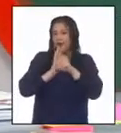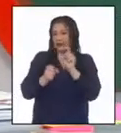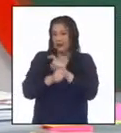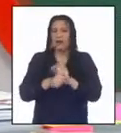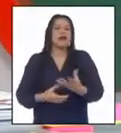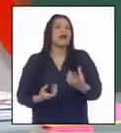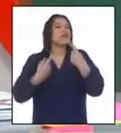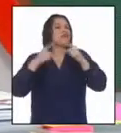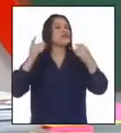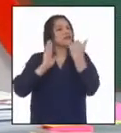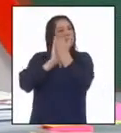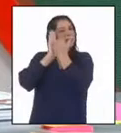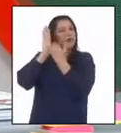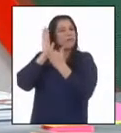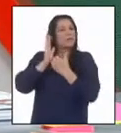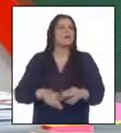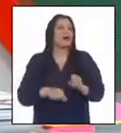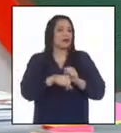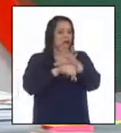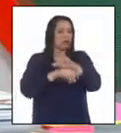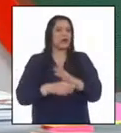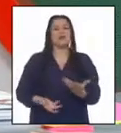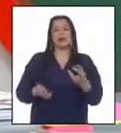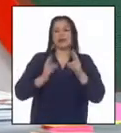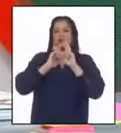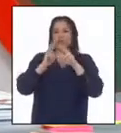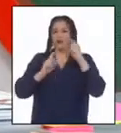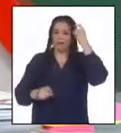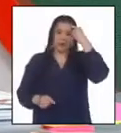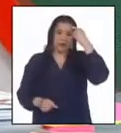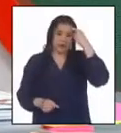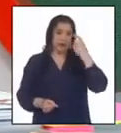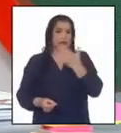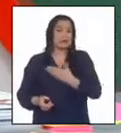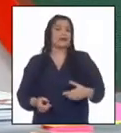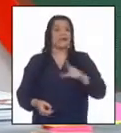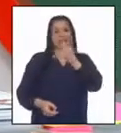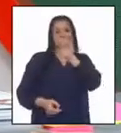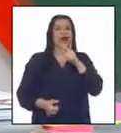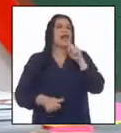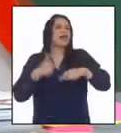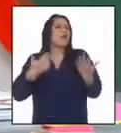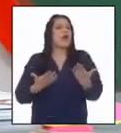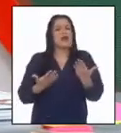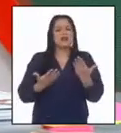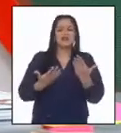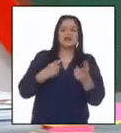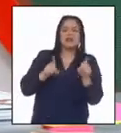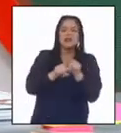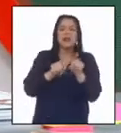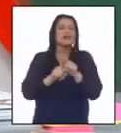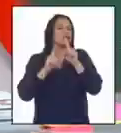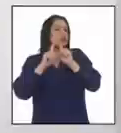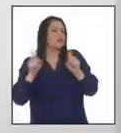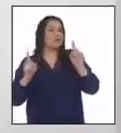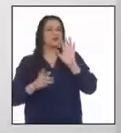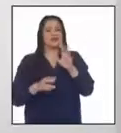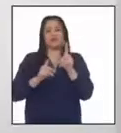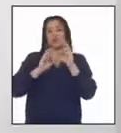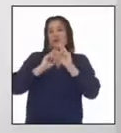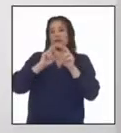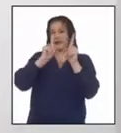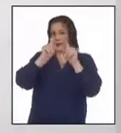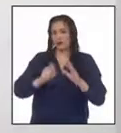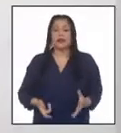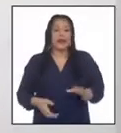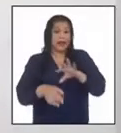influyeron en los resultados de las políticas de leguía. ¿En qué aspectos coinciden o se diferencian con tu punto de vista sobre la pregunta del reto? El